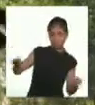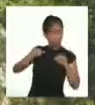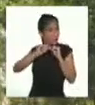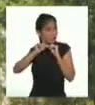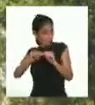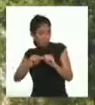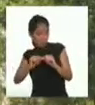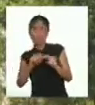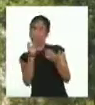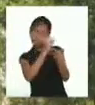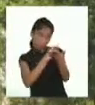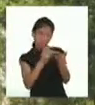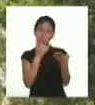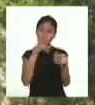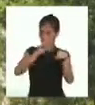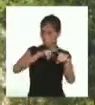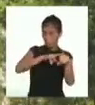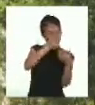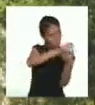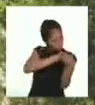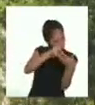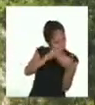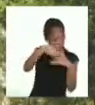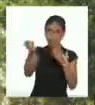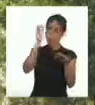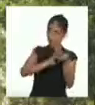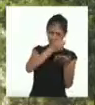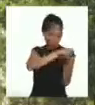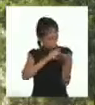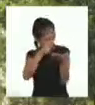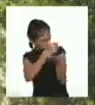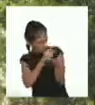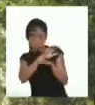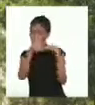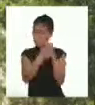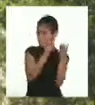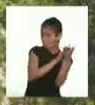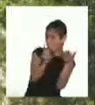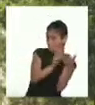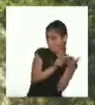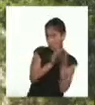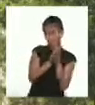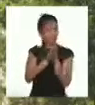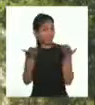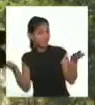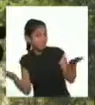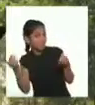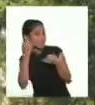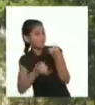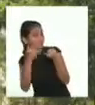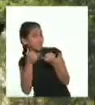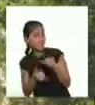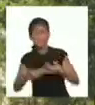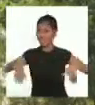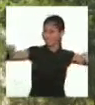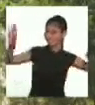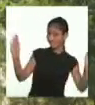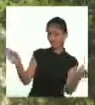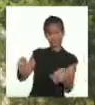seguimos corrigiendo hasta lograr un texto que pueda ser leído por todos. Y finalmente,